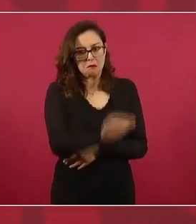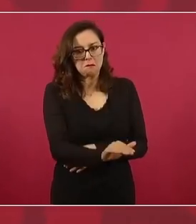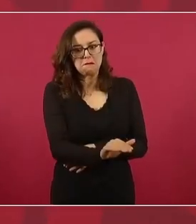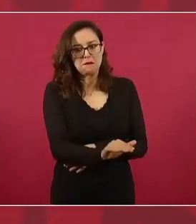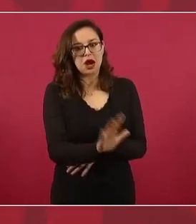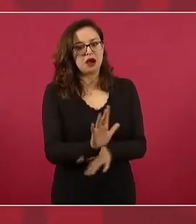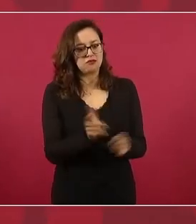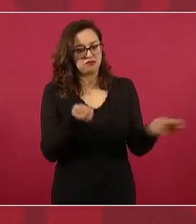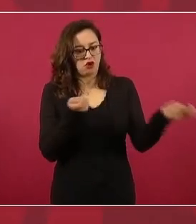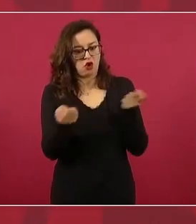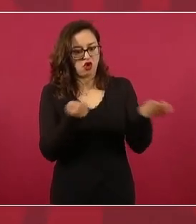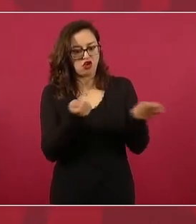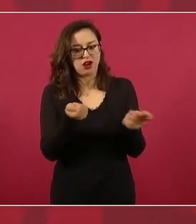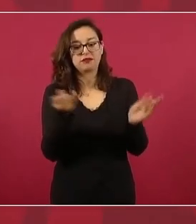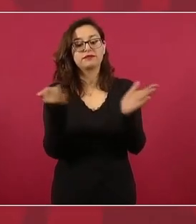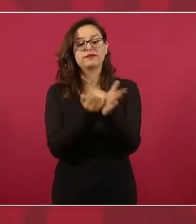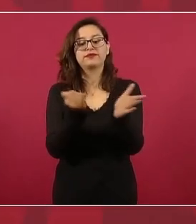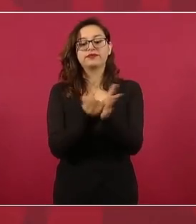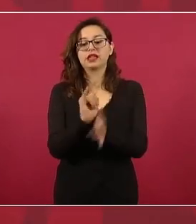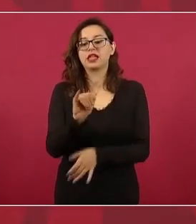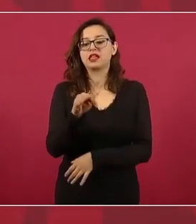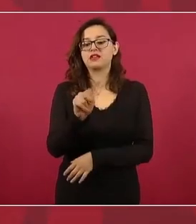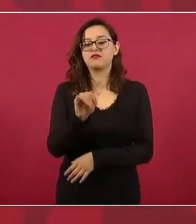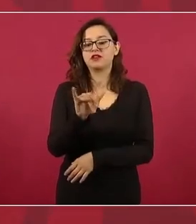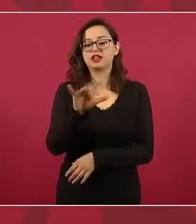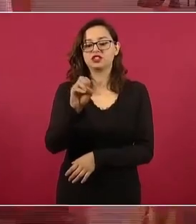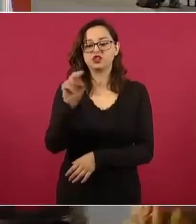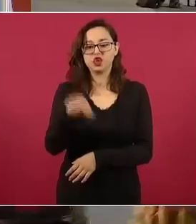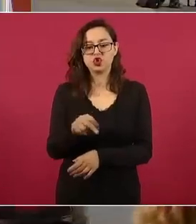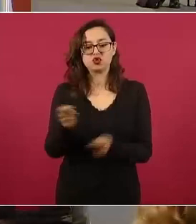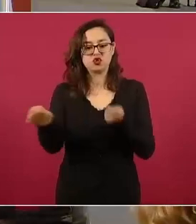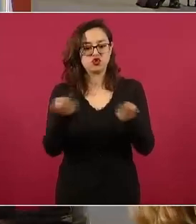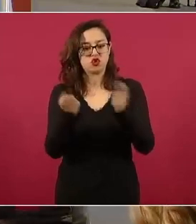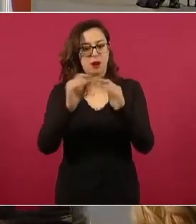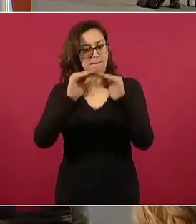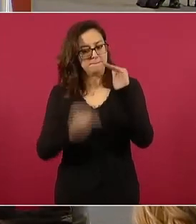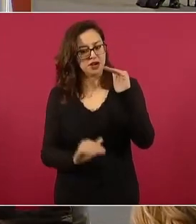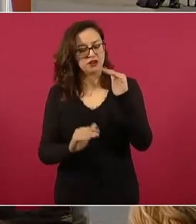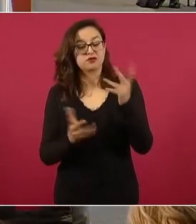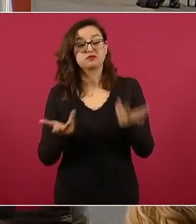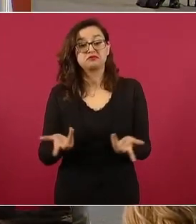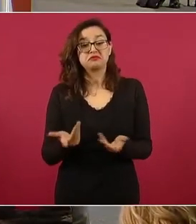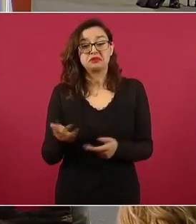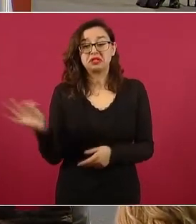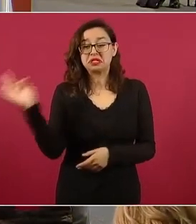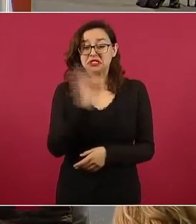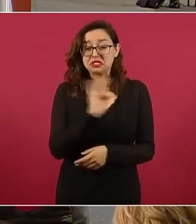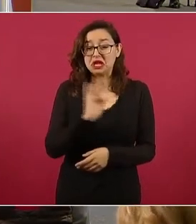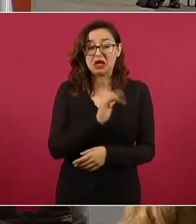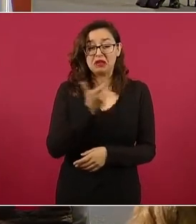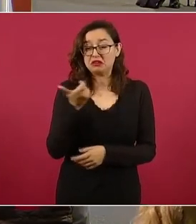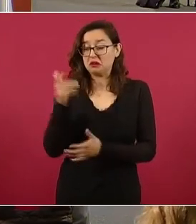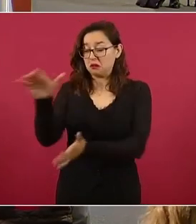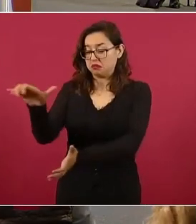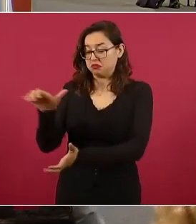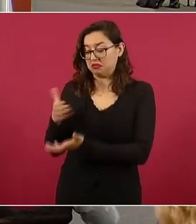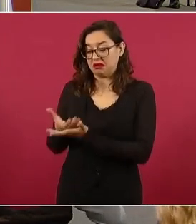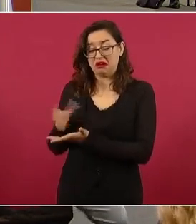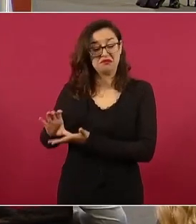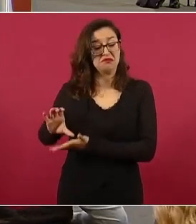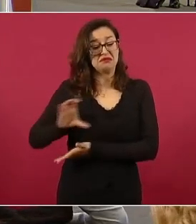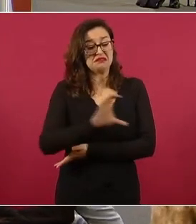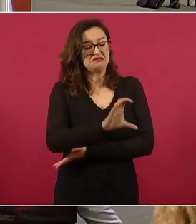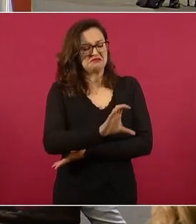la inflación se va a las nubes porque ustedes saben que